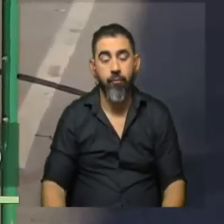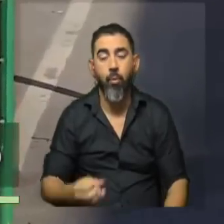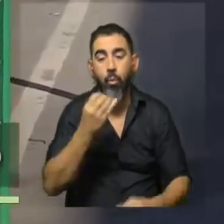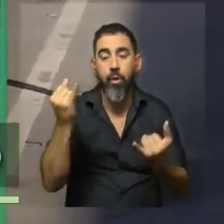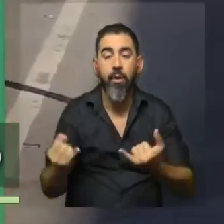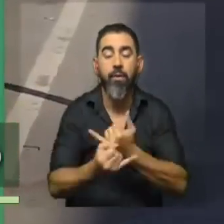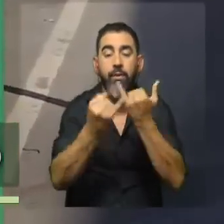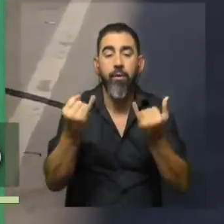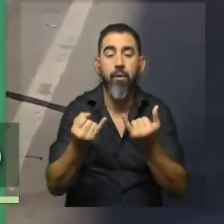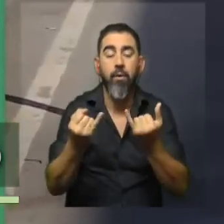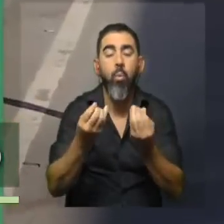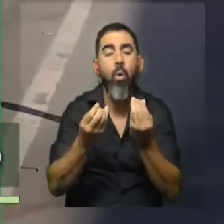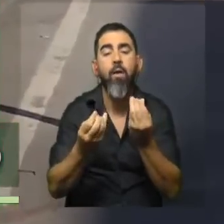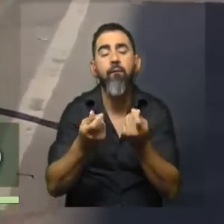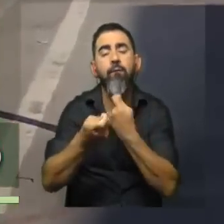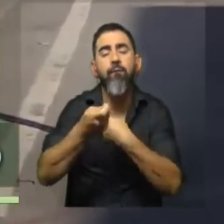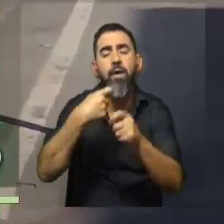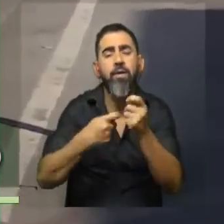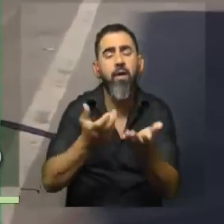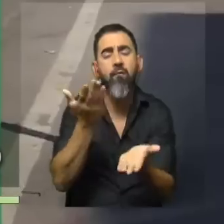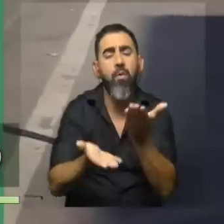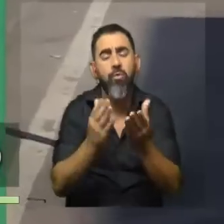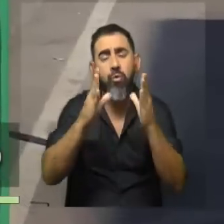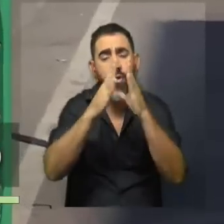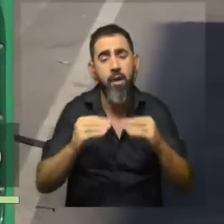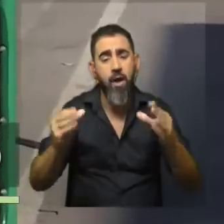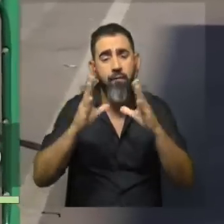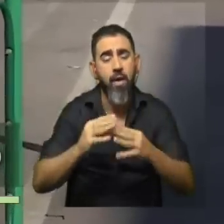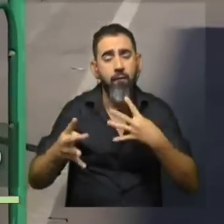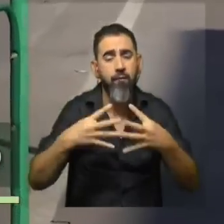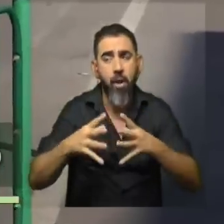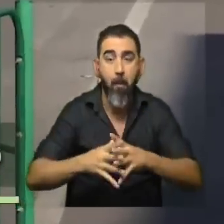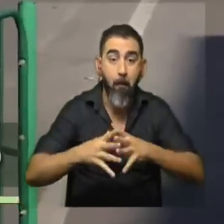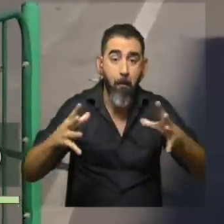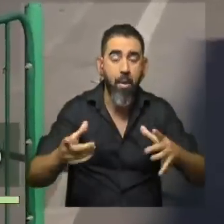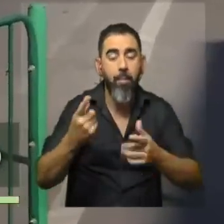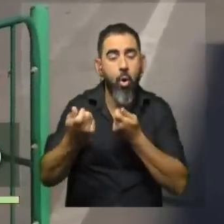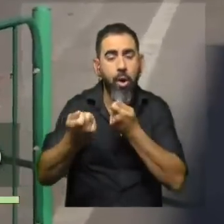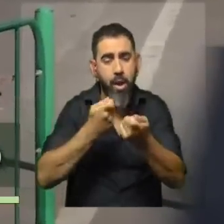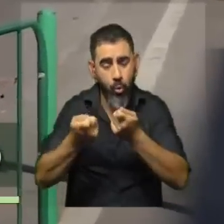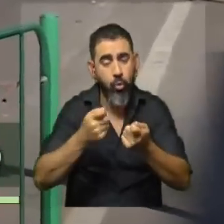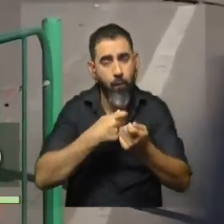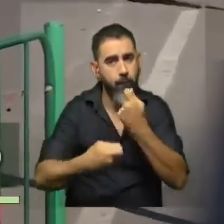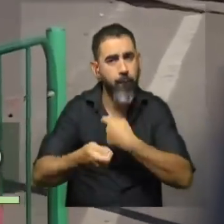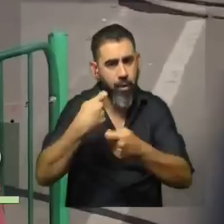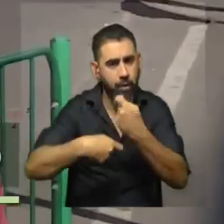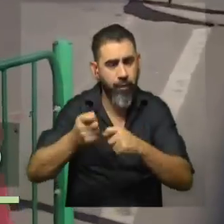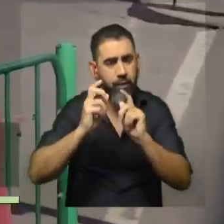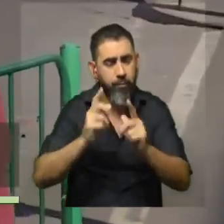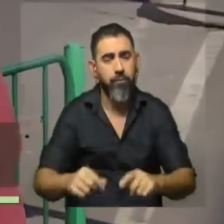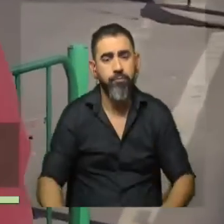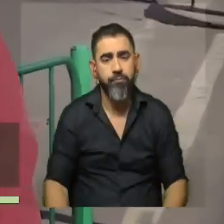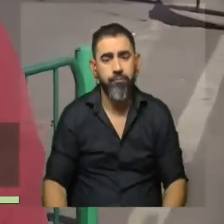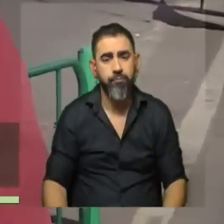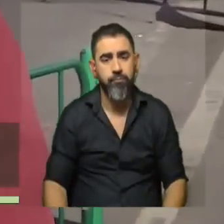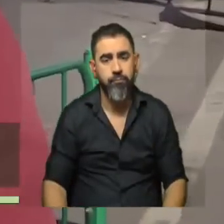buen día. Bueno, ¿cuáles fueron las ventas en Navidad? Usted me dijo que la feria creció, pero que también los comercios tuvieron un alto volumen de ventas. Es